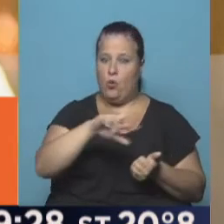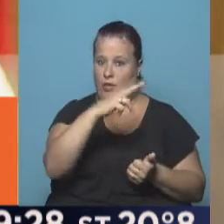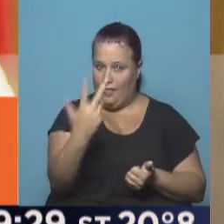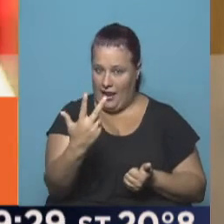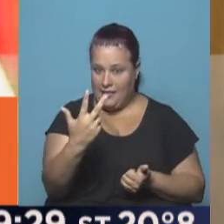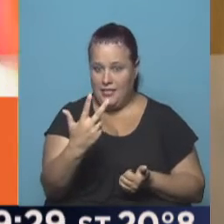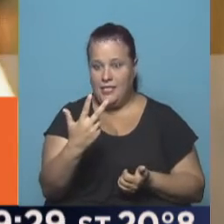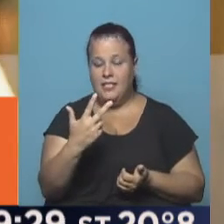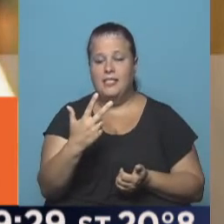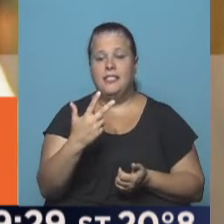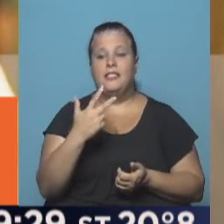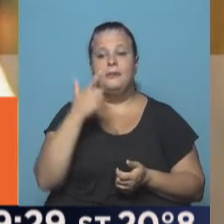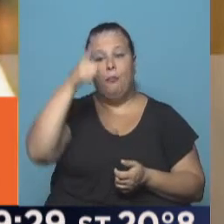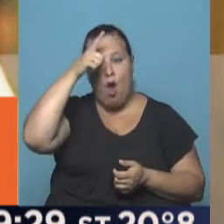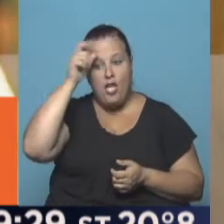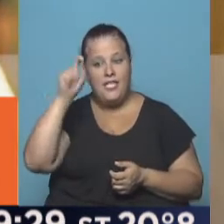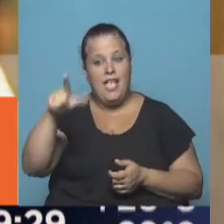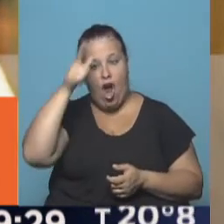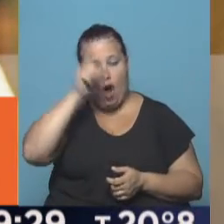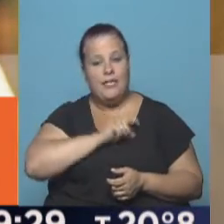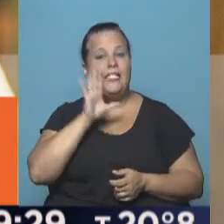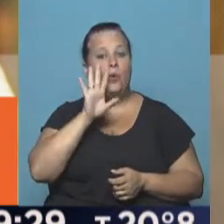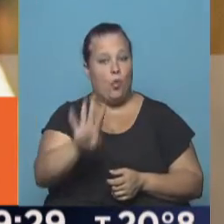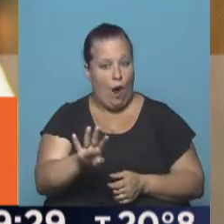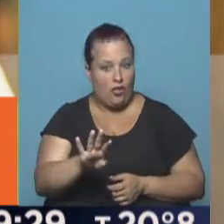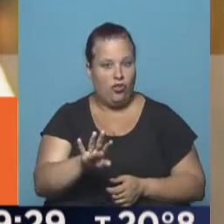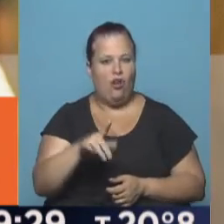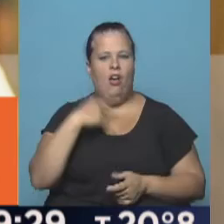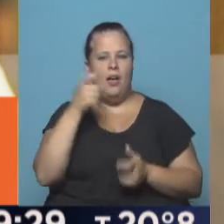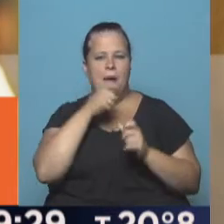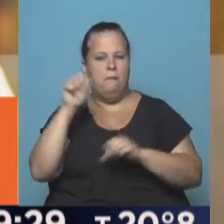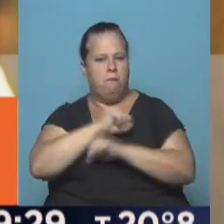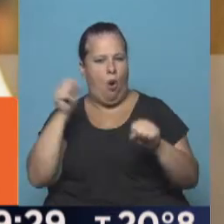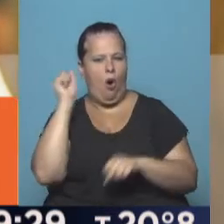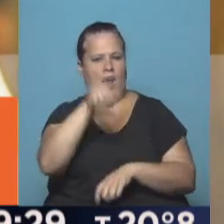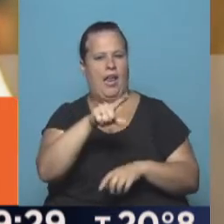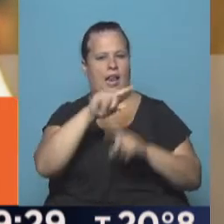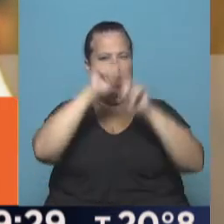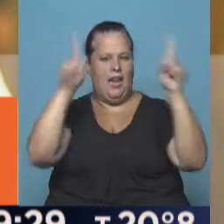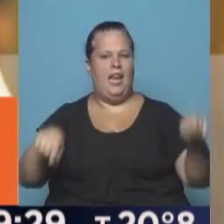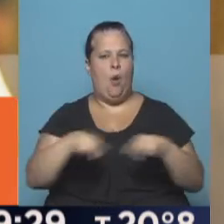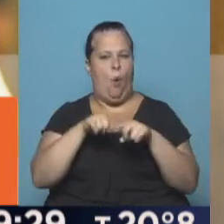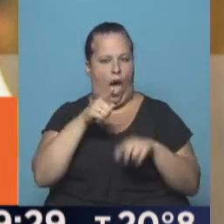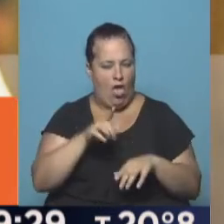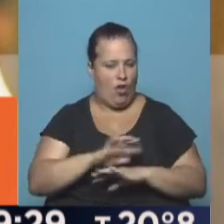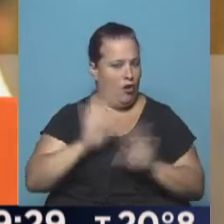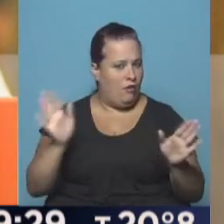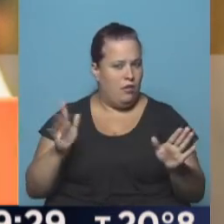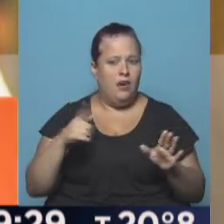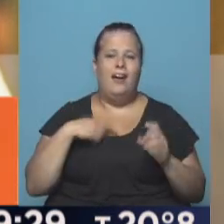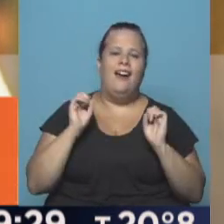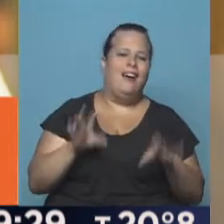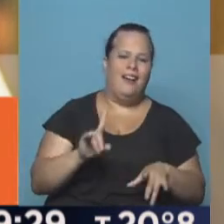agentes de la comisaría 54 que tiraron ese petardo sobre el cuadro. Y no